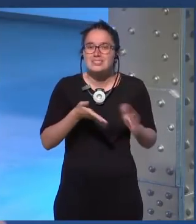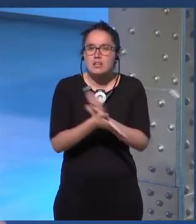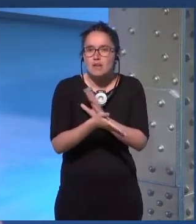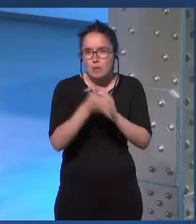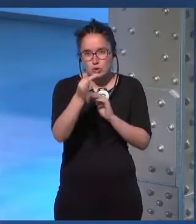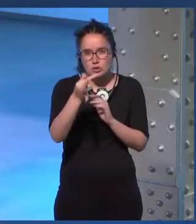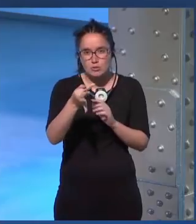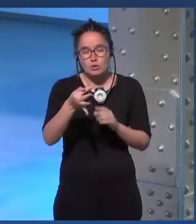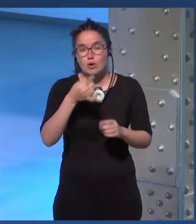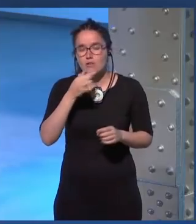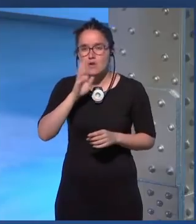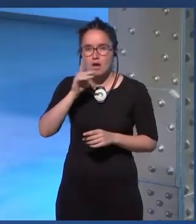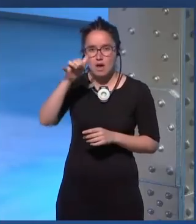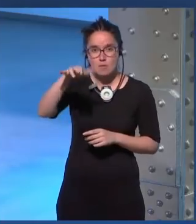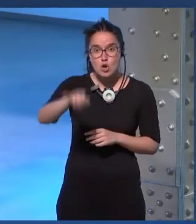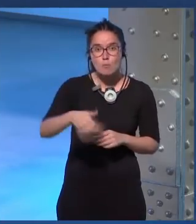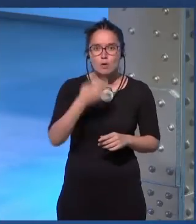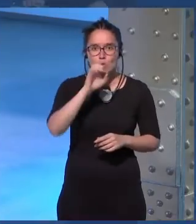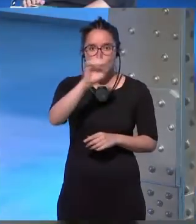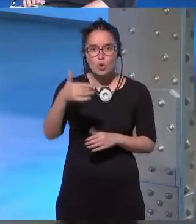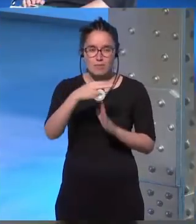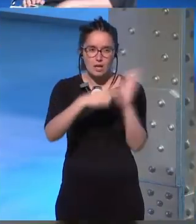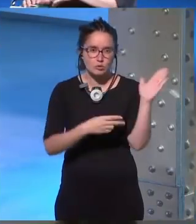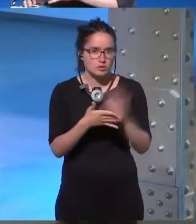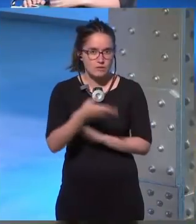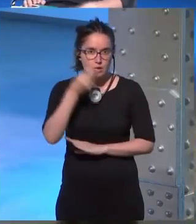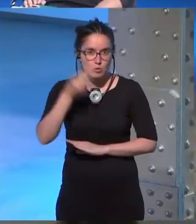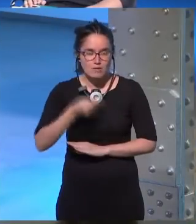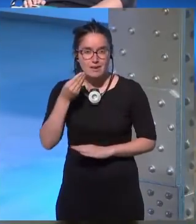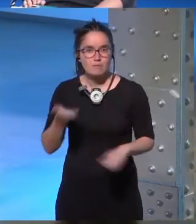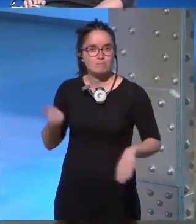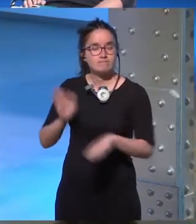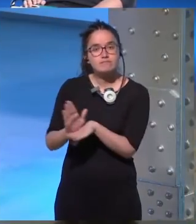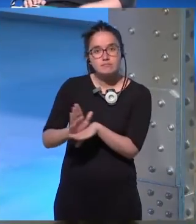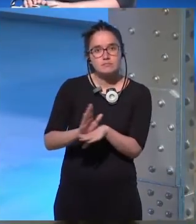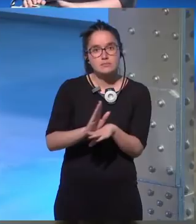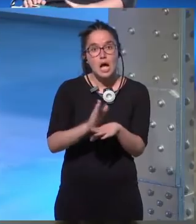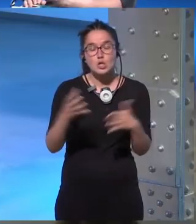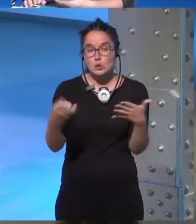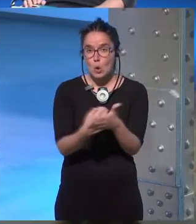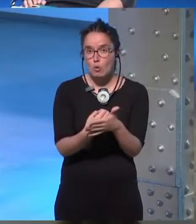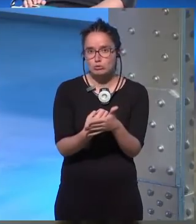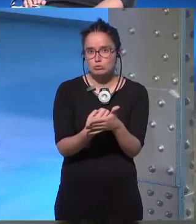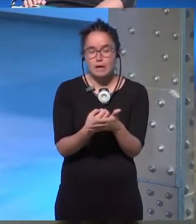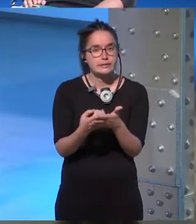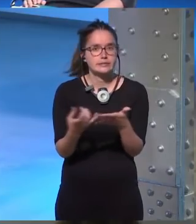buena forma si quizá una buena idea es lo que ha dicho Cameron de un club de lectura o algo así sería genial exponerlas o exponerlos a todos a